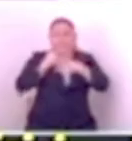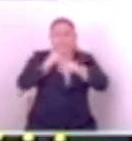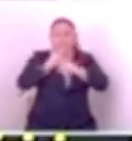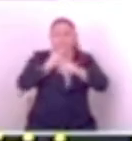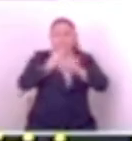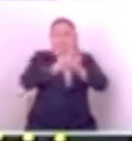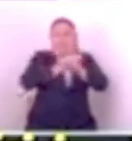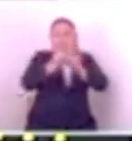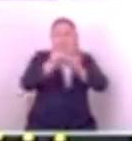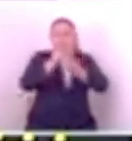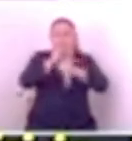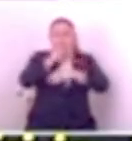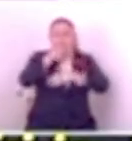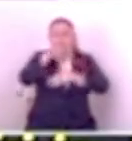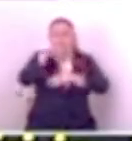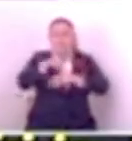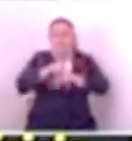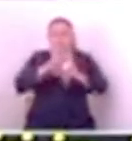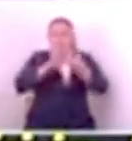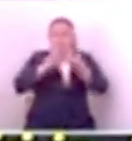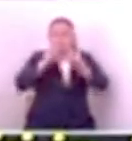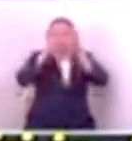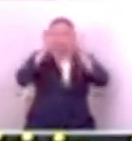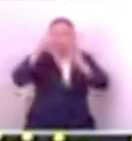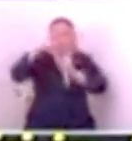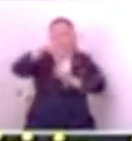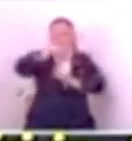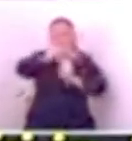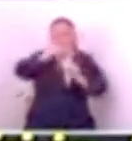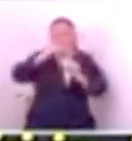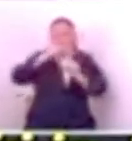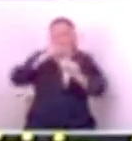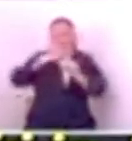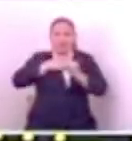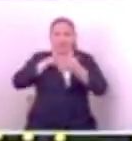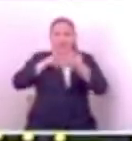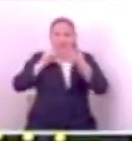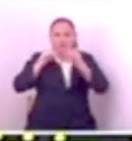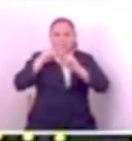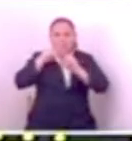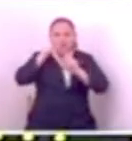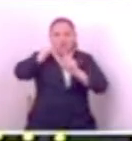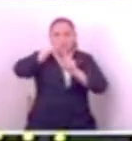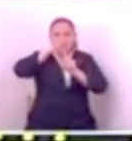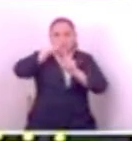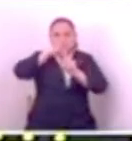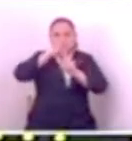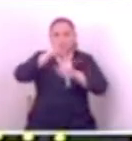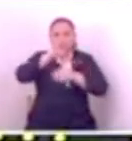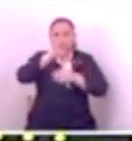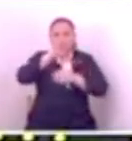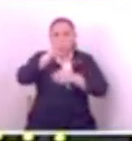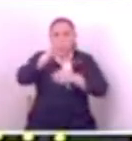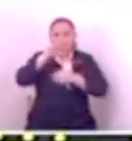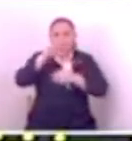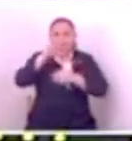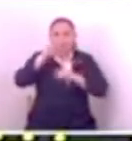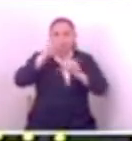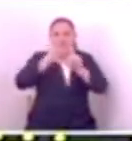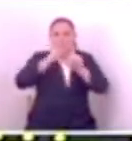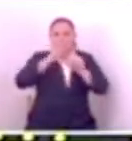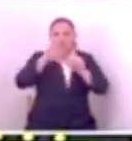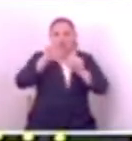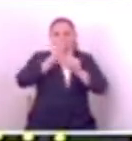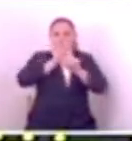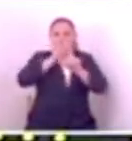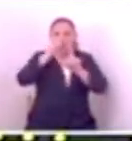sospechoso, yo lo veo muy sospechoso, anda ahí medio extraño. O sea, ¿qué finge, qué busca, qué pretende este